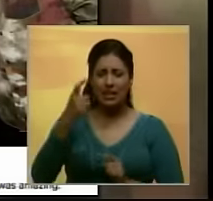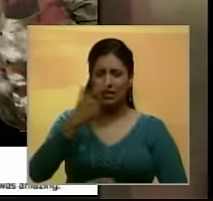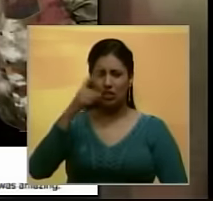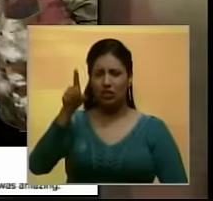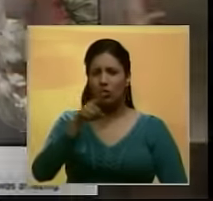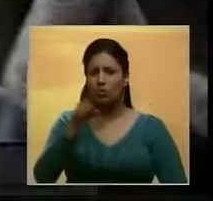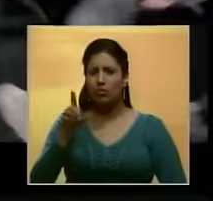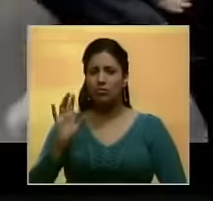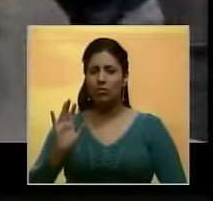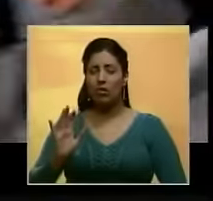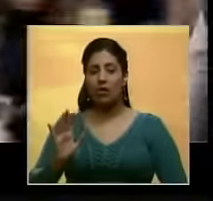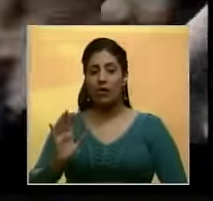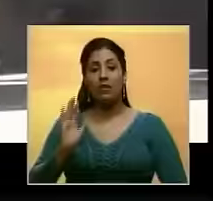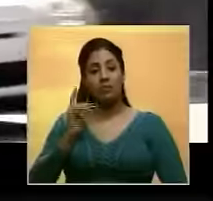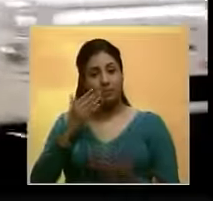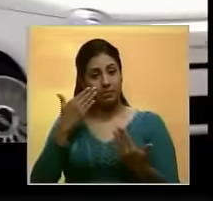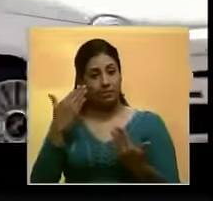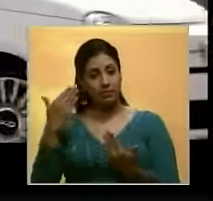cierto será esto?